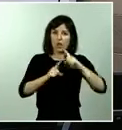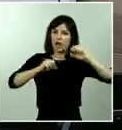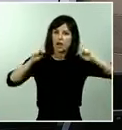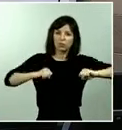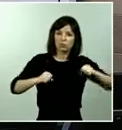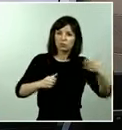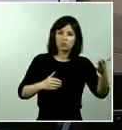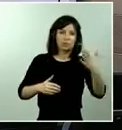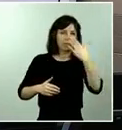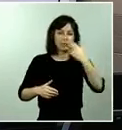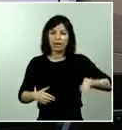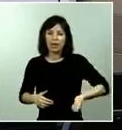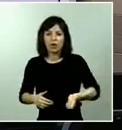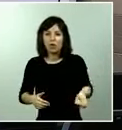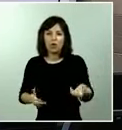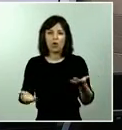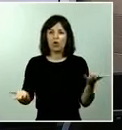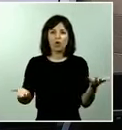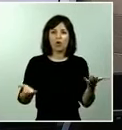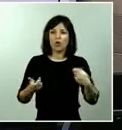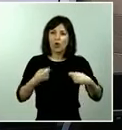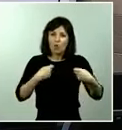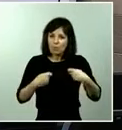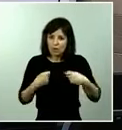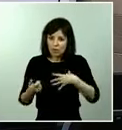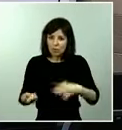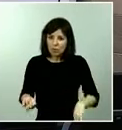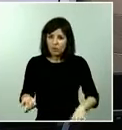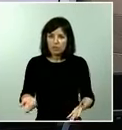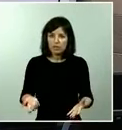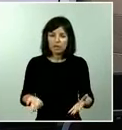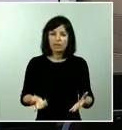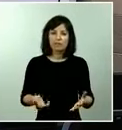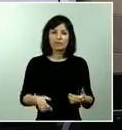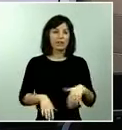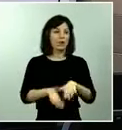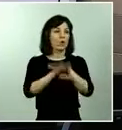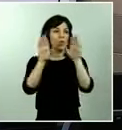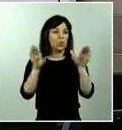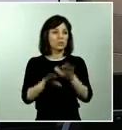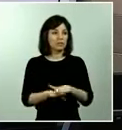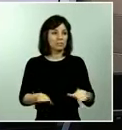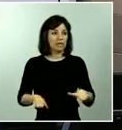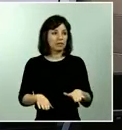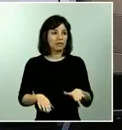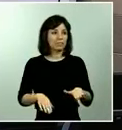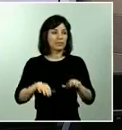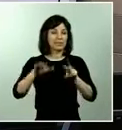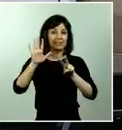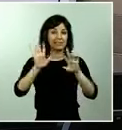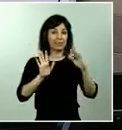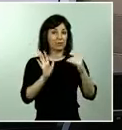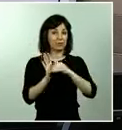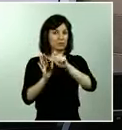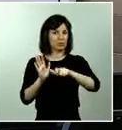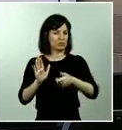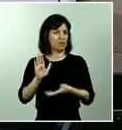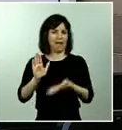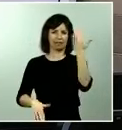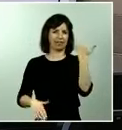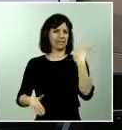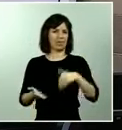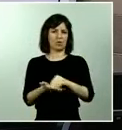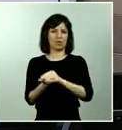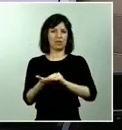o ir a la compra? y ya la última según el gobierno hay 75.000 personas que ya han sido curadas y somos el país que mejor cumplen las